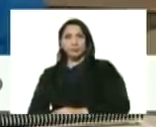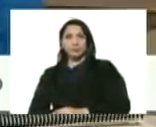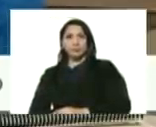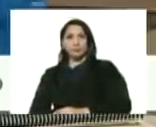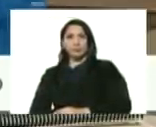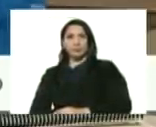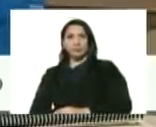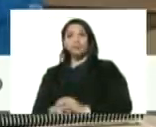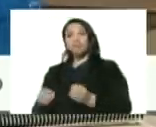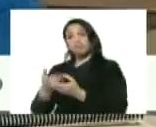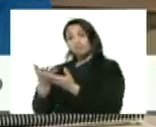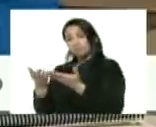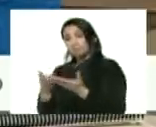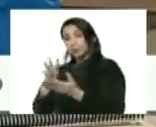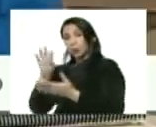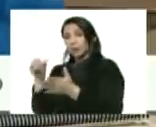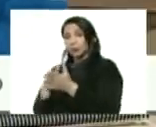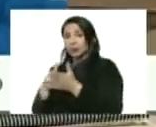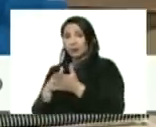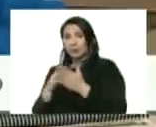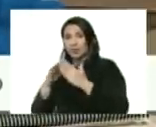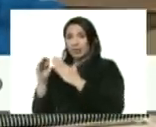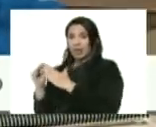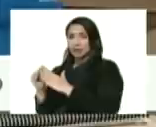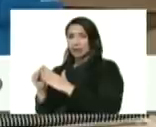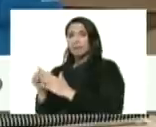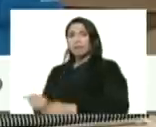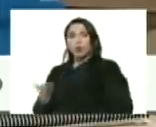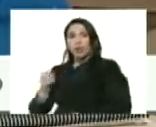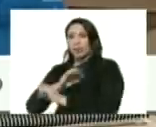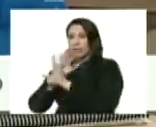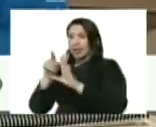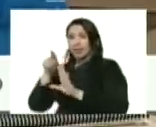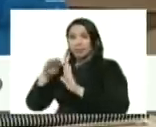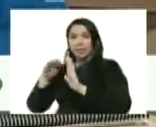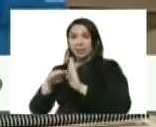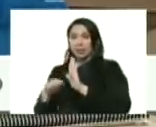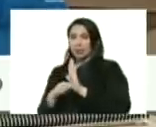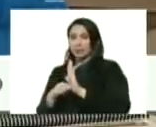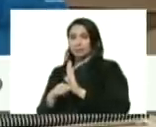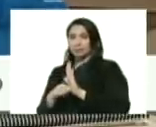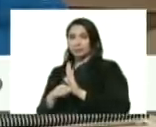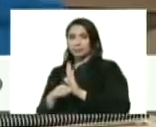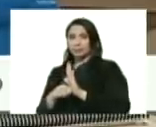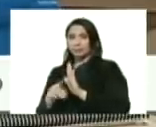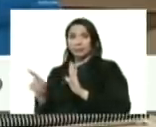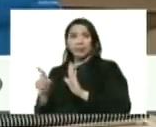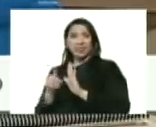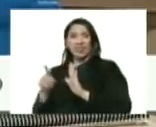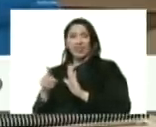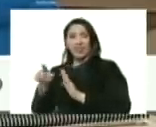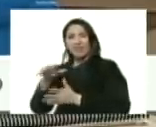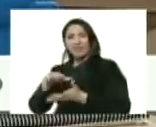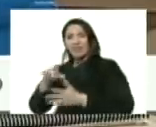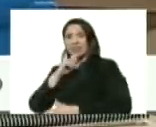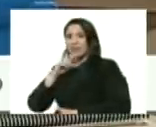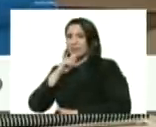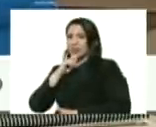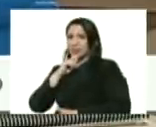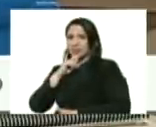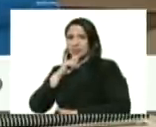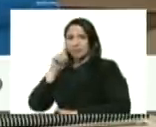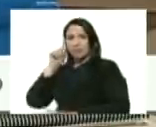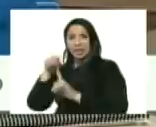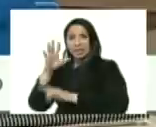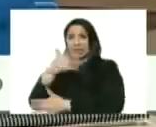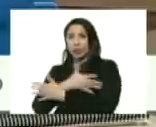esas 400.000 es importante aclararle mi comandante que estas medidas no perjudican la meta de las 5 millones